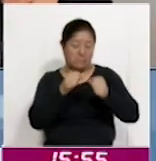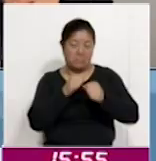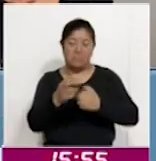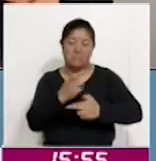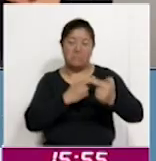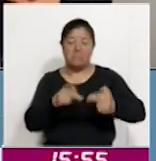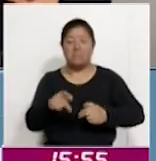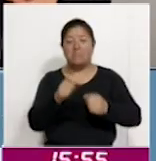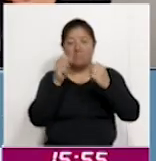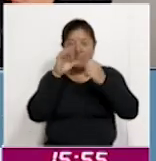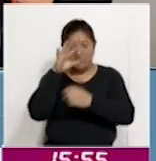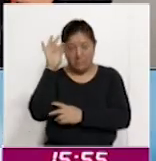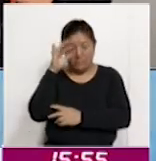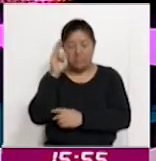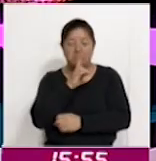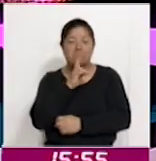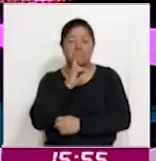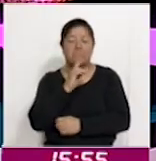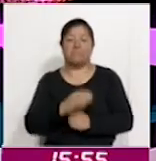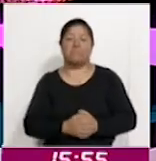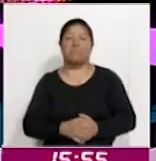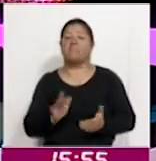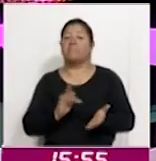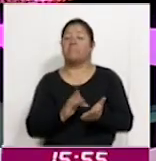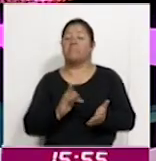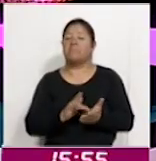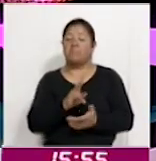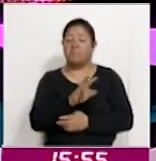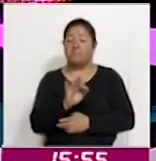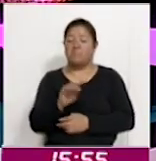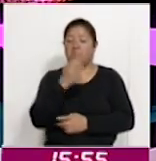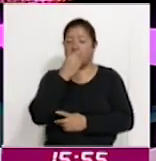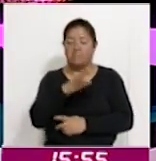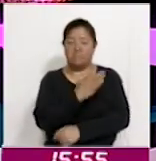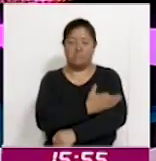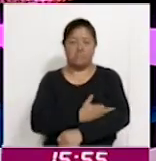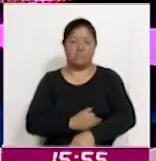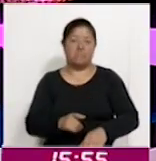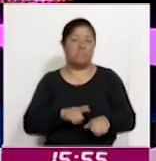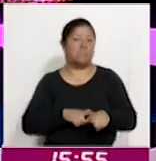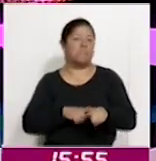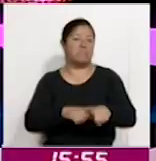Noticias. Gracias, Victoria, que tengas una estupenda tarde, muchísimas gracias.